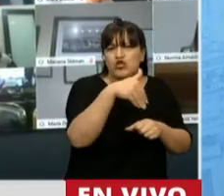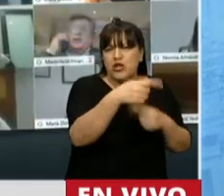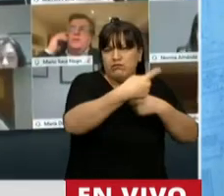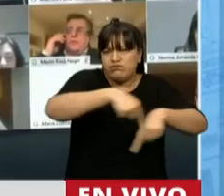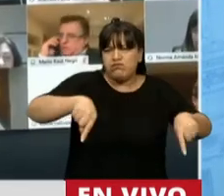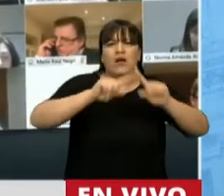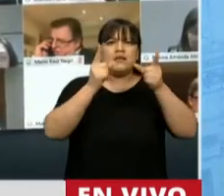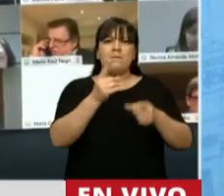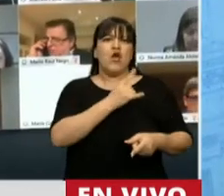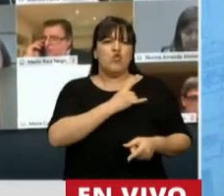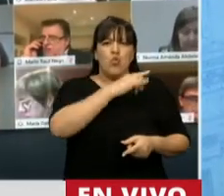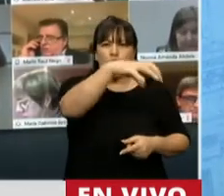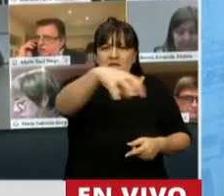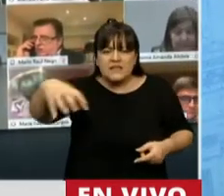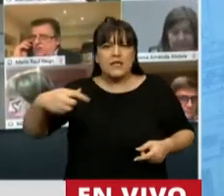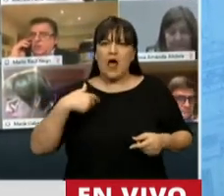parte de las universidades.